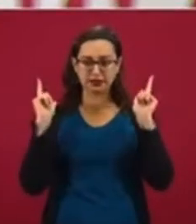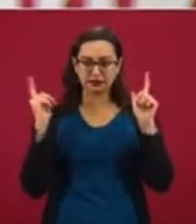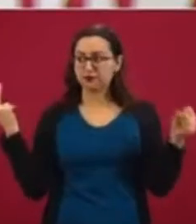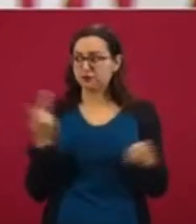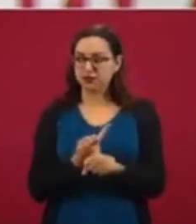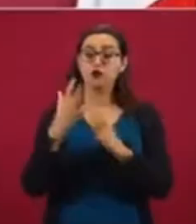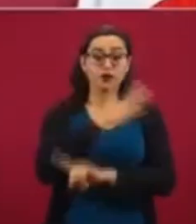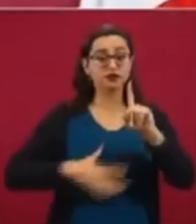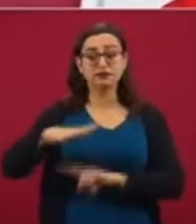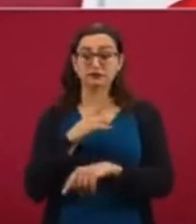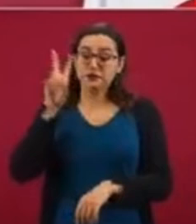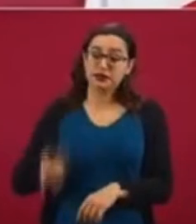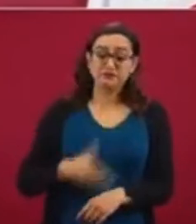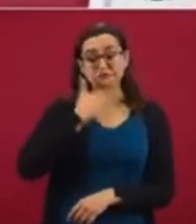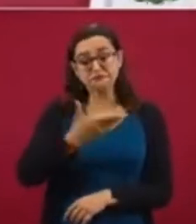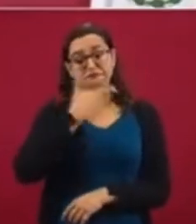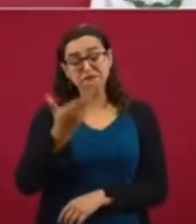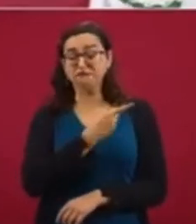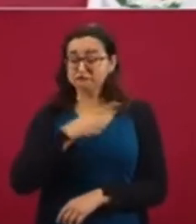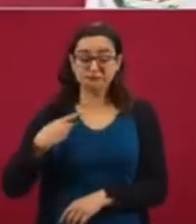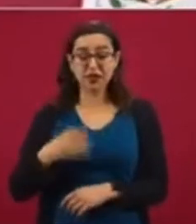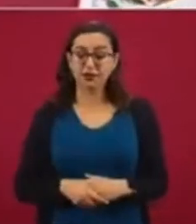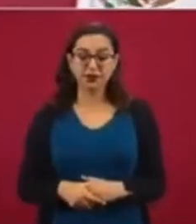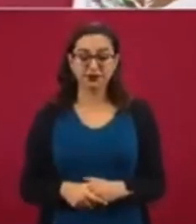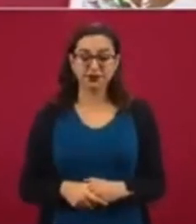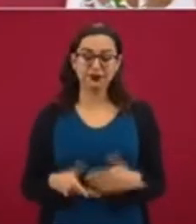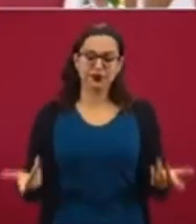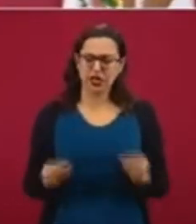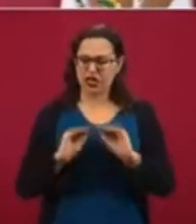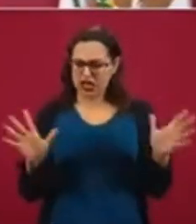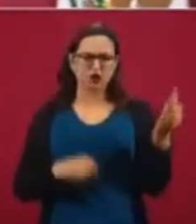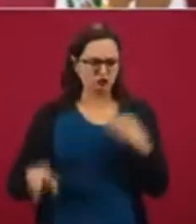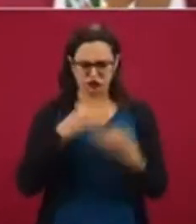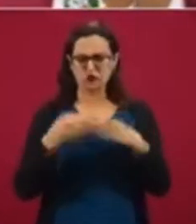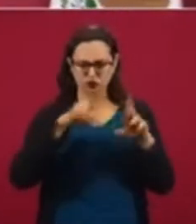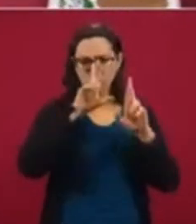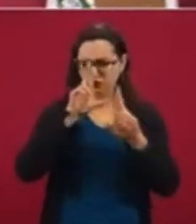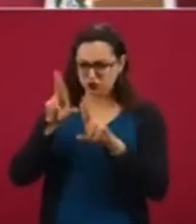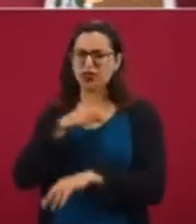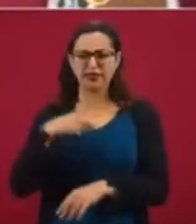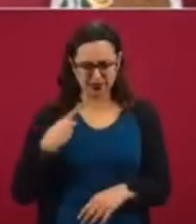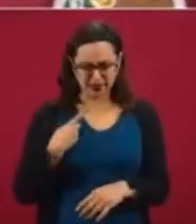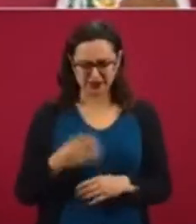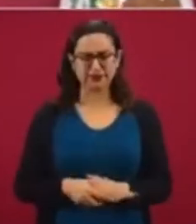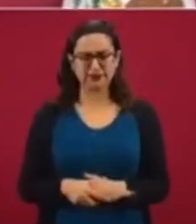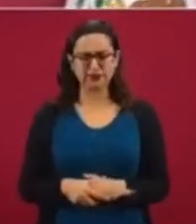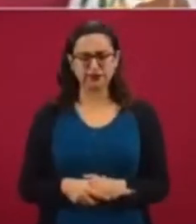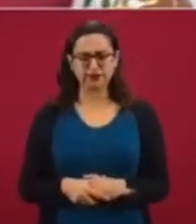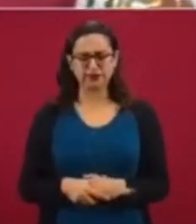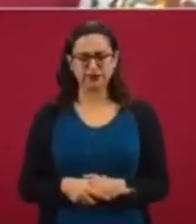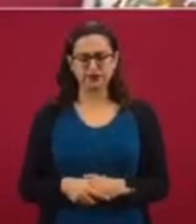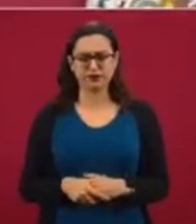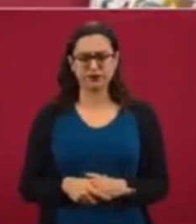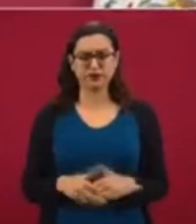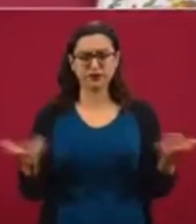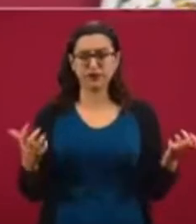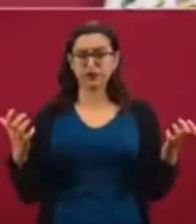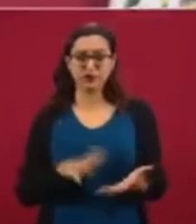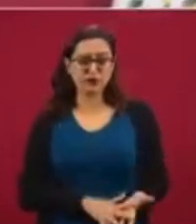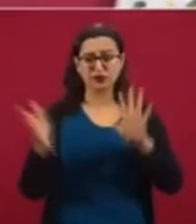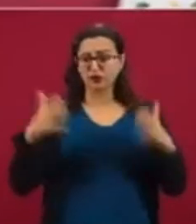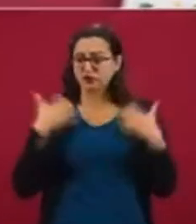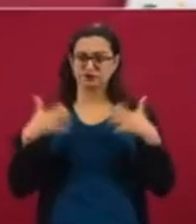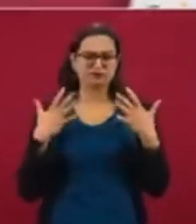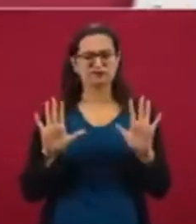todos estamos expuestos. Desde luego debemos de procurar ser respetuosos, que no haya agresiones, que no haya violencia,